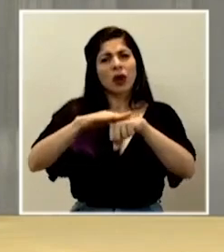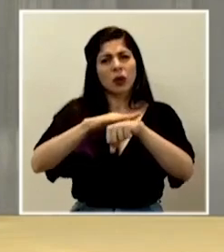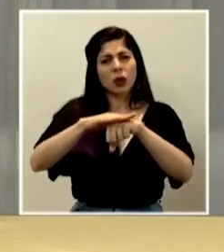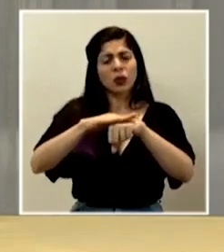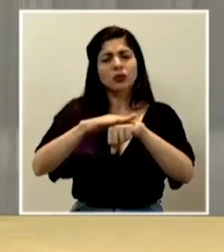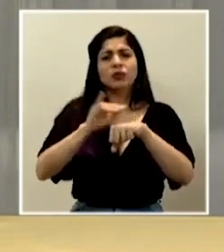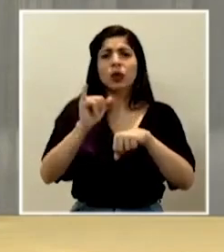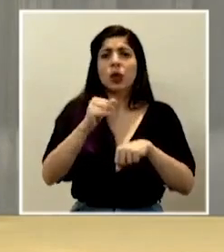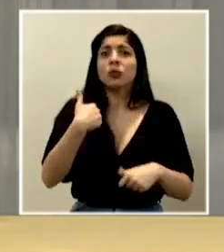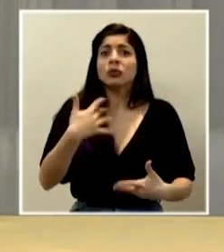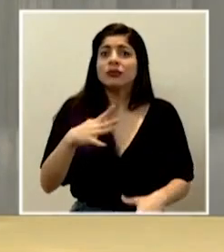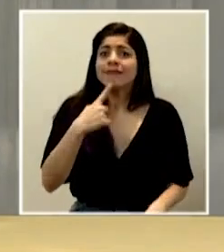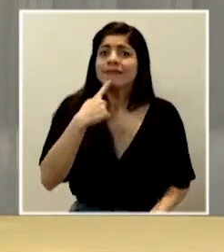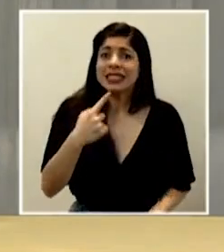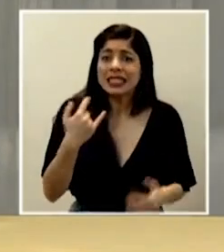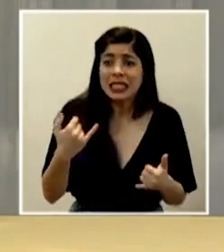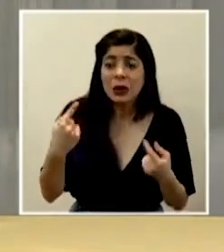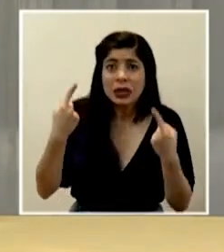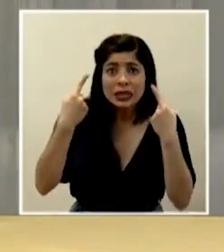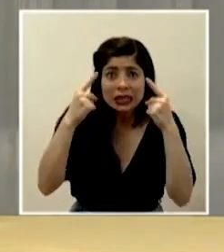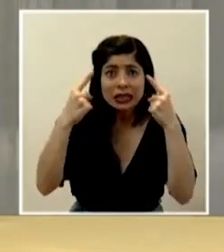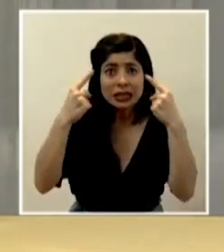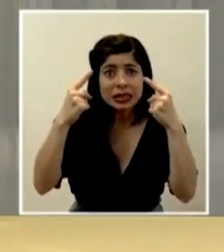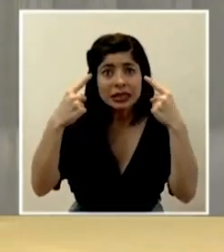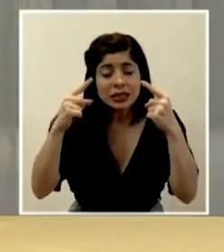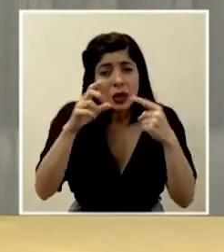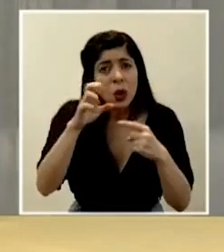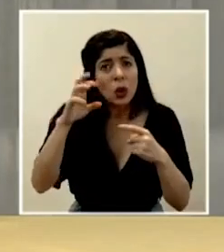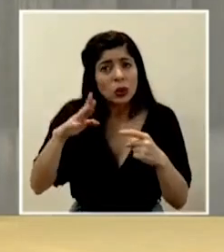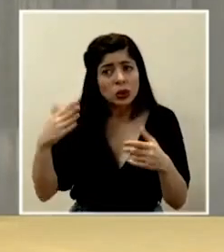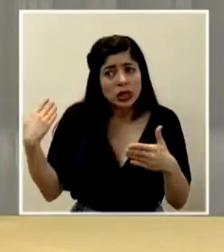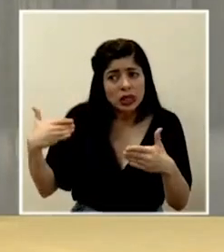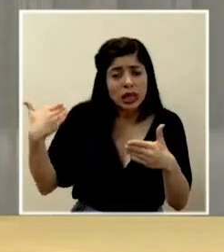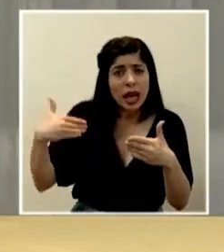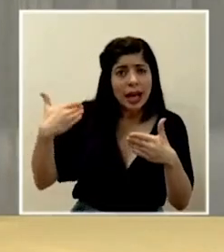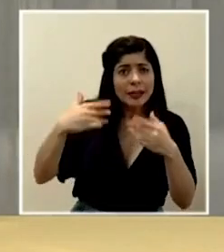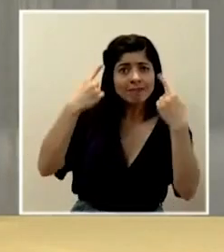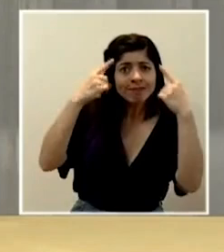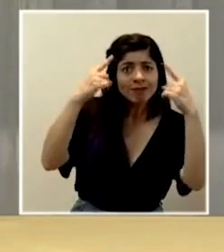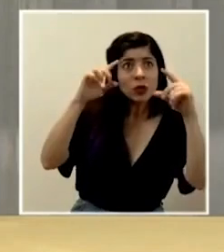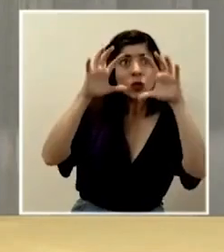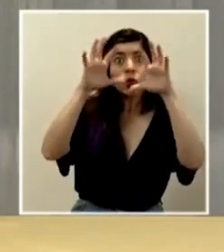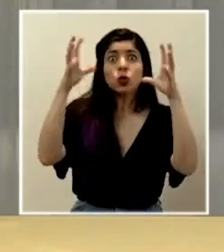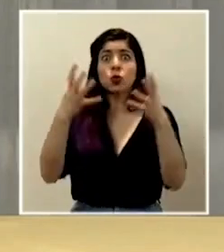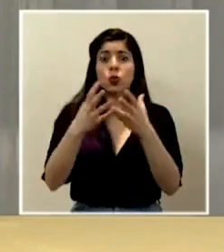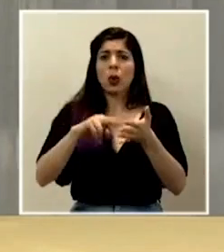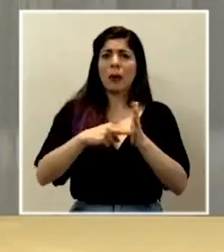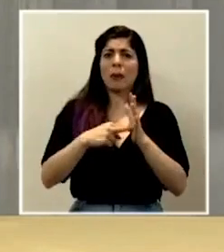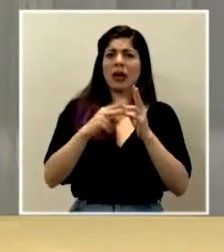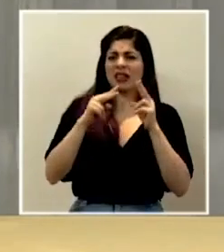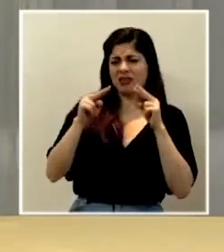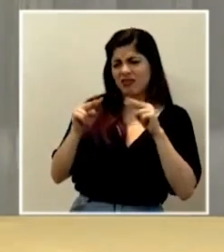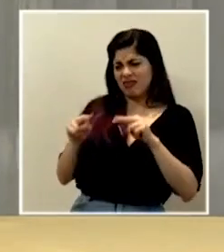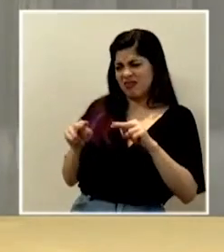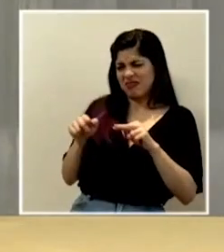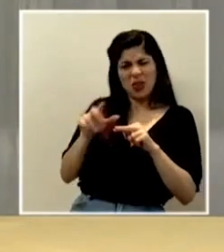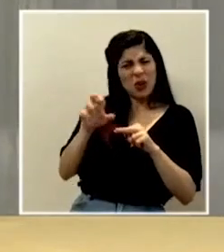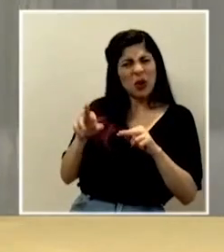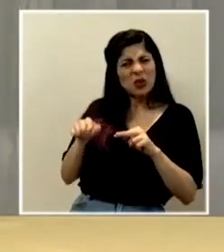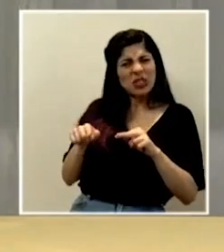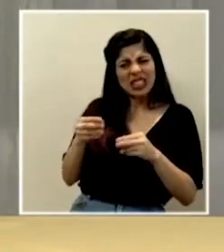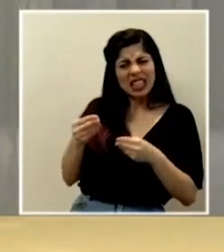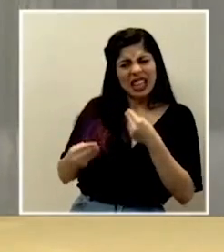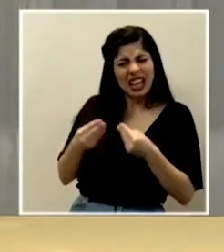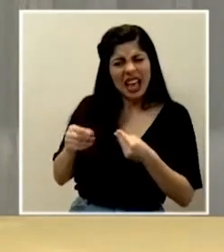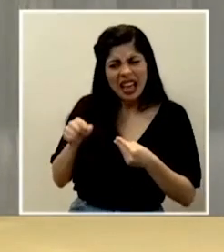como les digo, estamos logrando, lo Costa Rica lo ha estado haciendo. Ya el mundo empieza a vernos y dice qué están haciendo en Costa Rica.